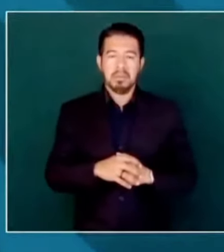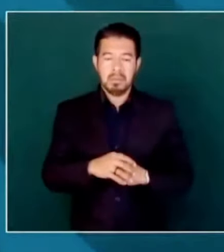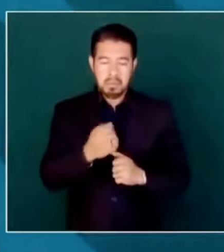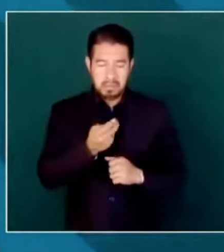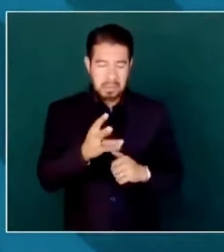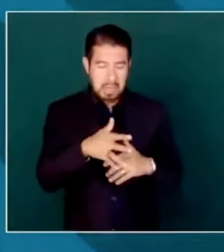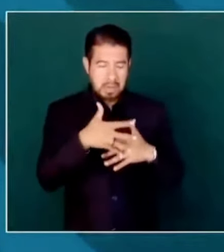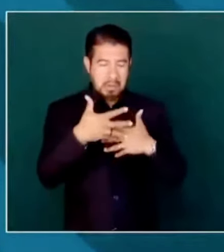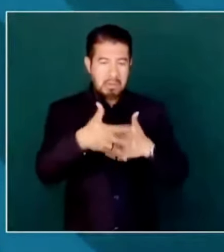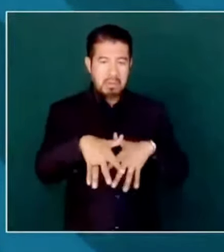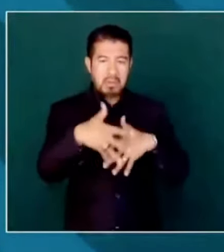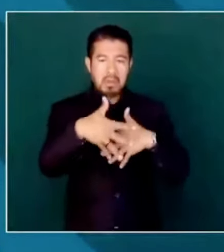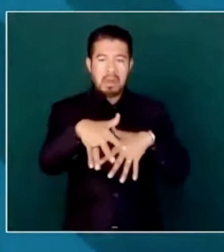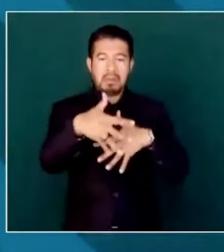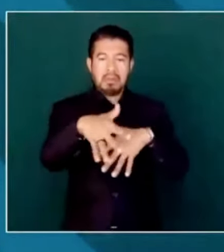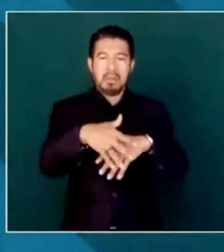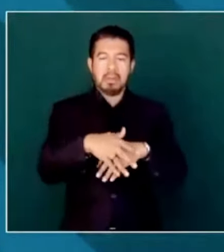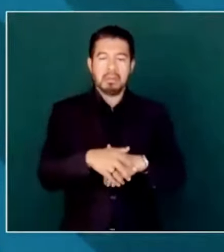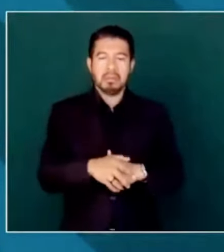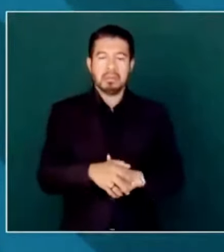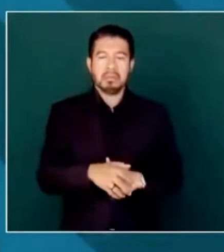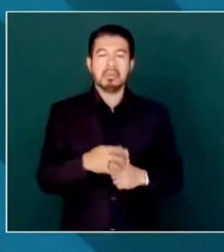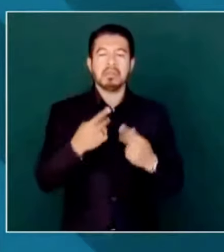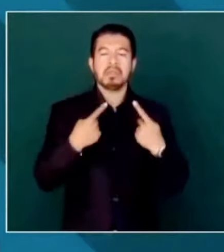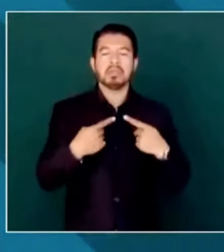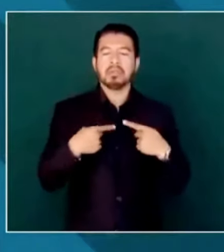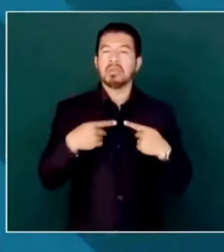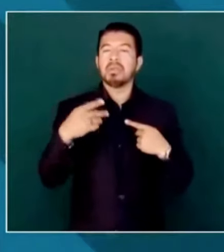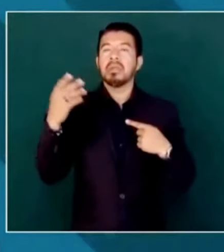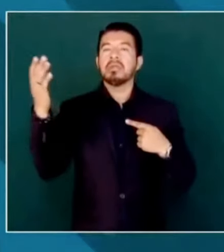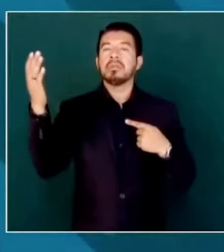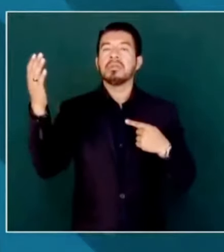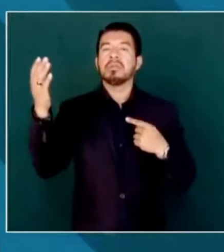los trajeron.